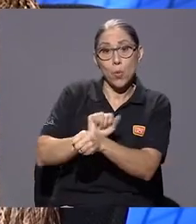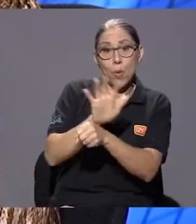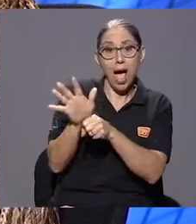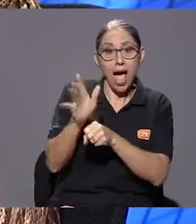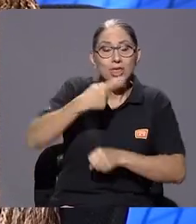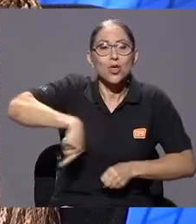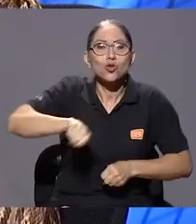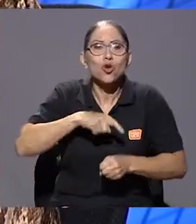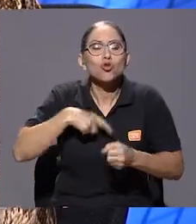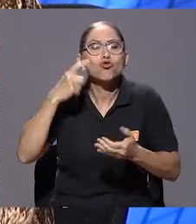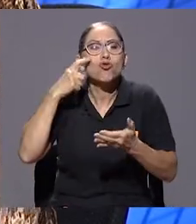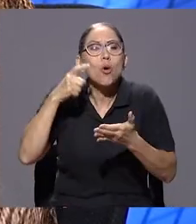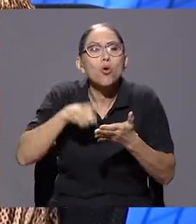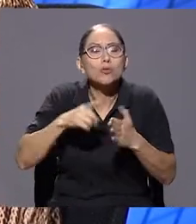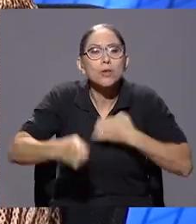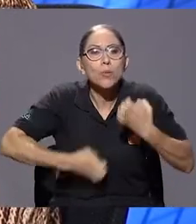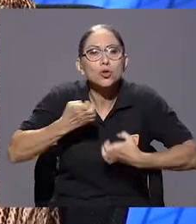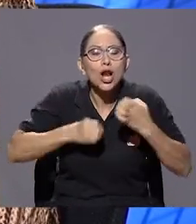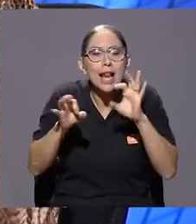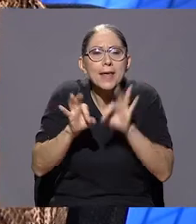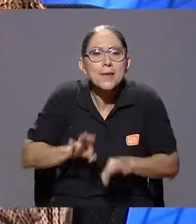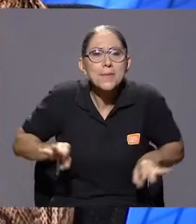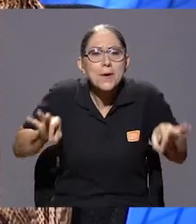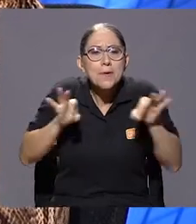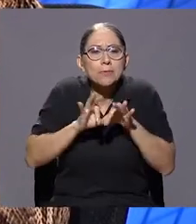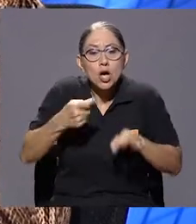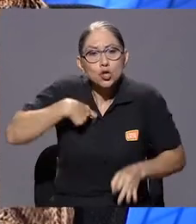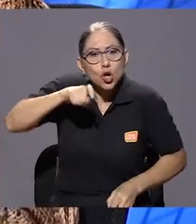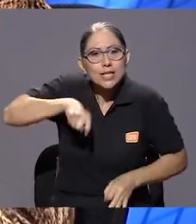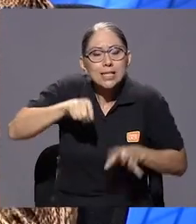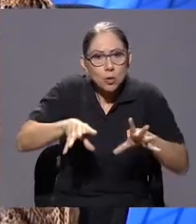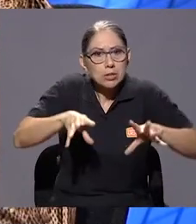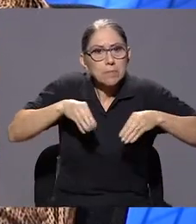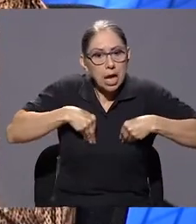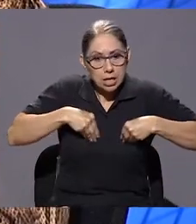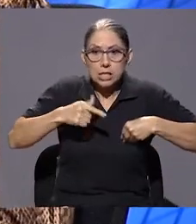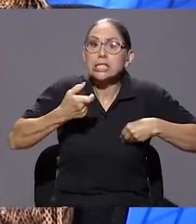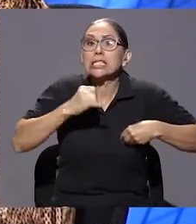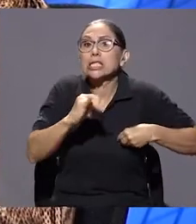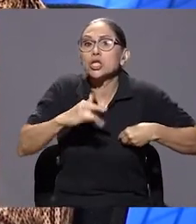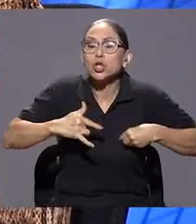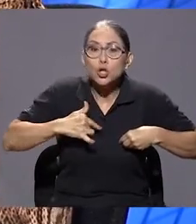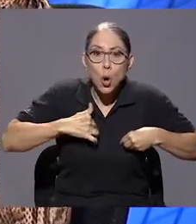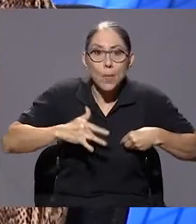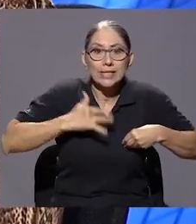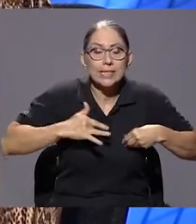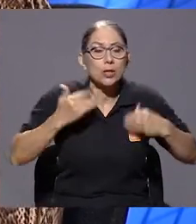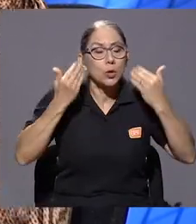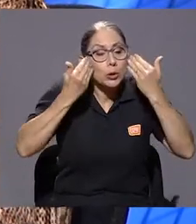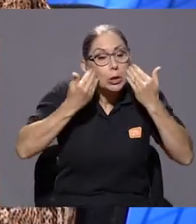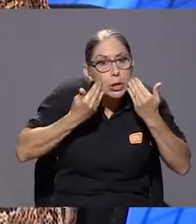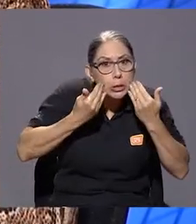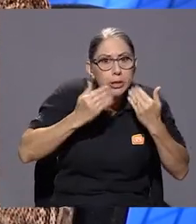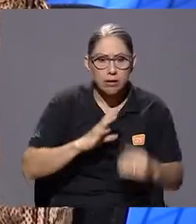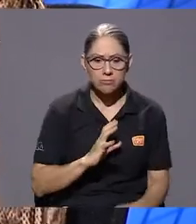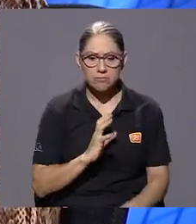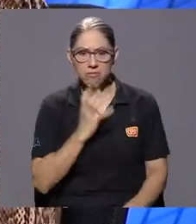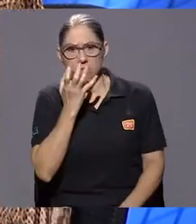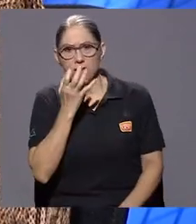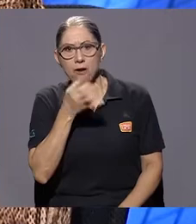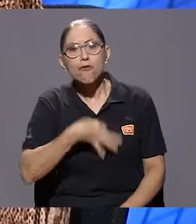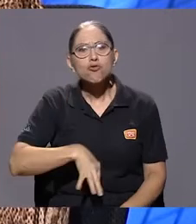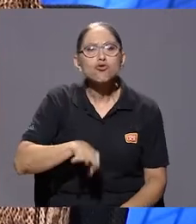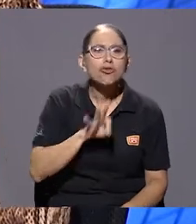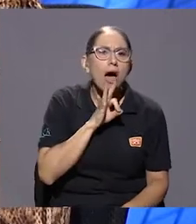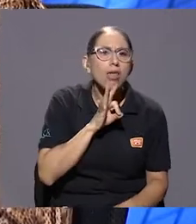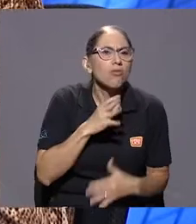reconocimiento emocional que es indispensable. Yo necesito poder reconocer, bueno, estoy triste, estoy molesta, estoy frustrado. ¿Qué es lo que